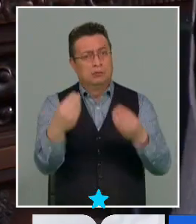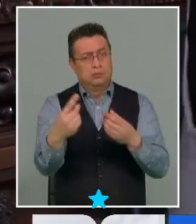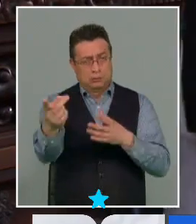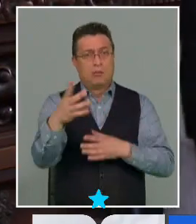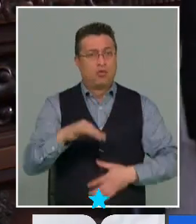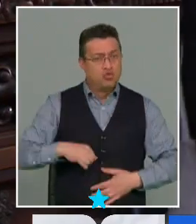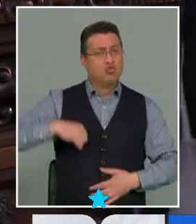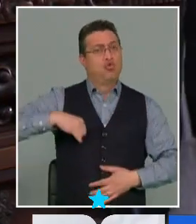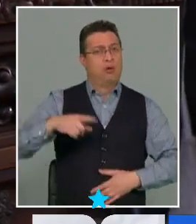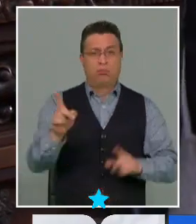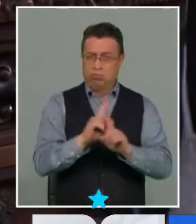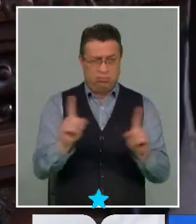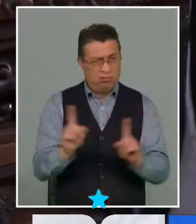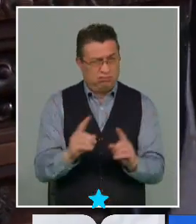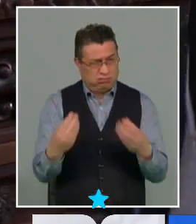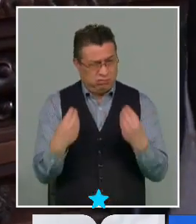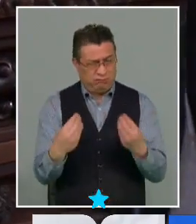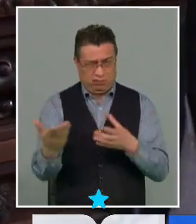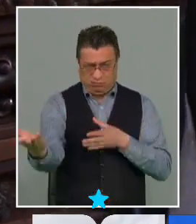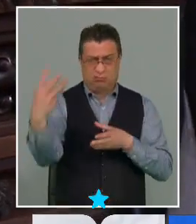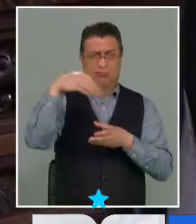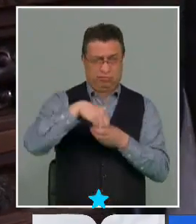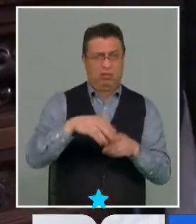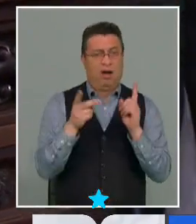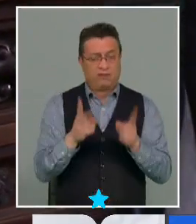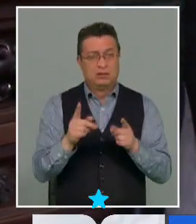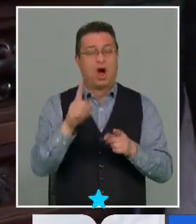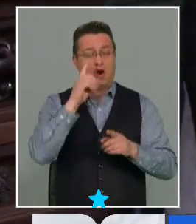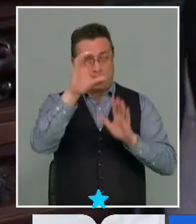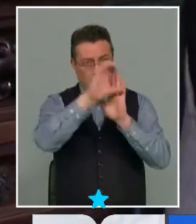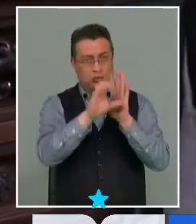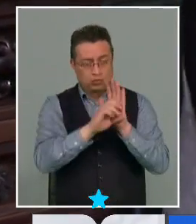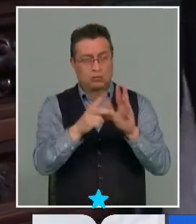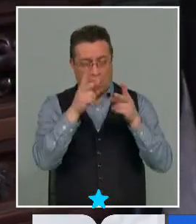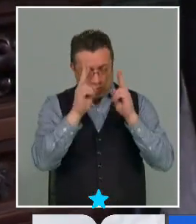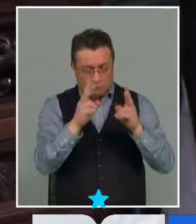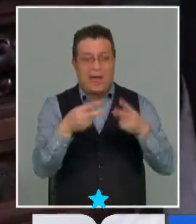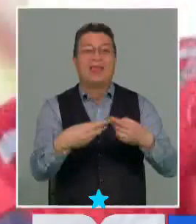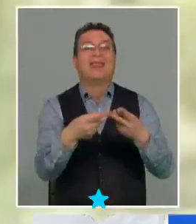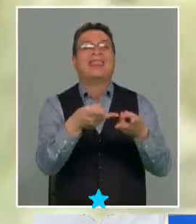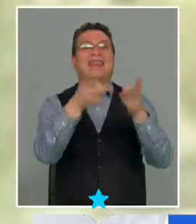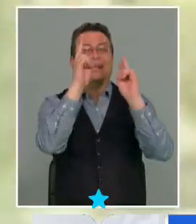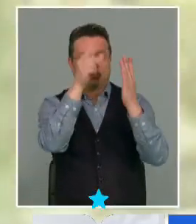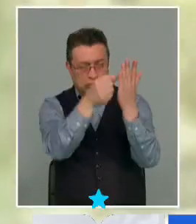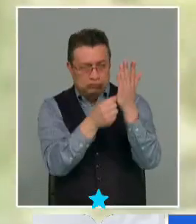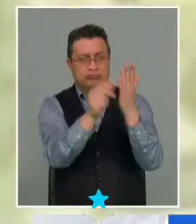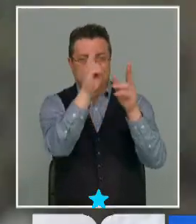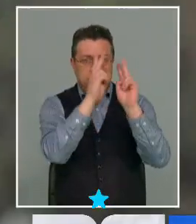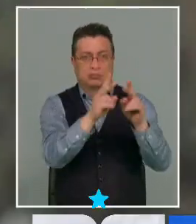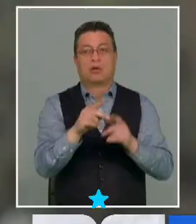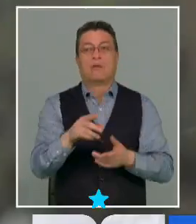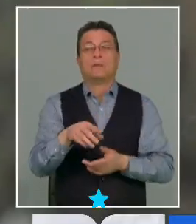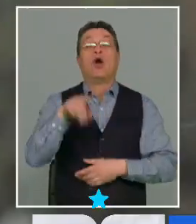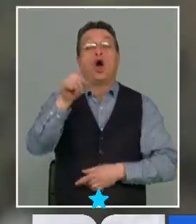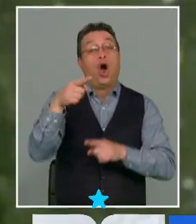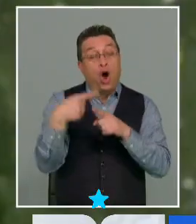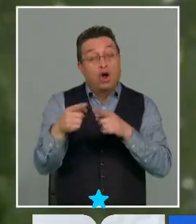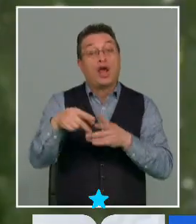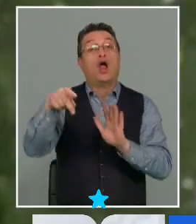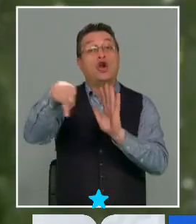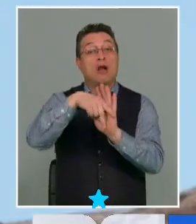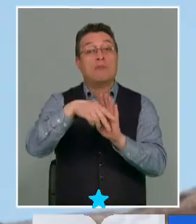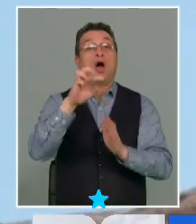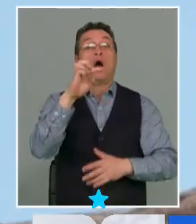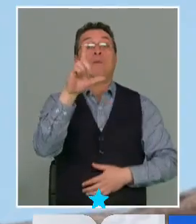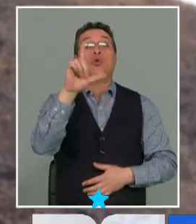son privilegios. Yo quisiera enfatizar que la Constitución lo que reconoce son derechos a estos pueblos. Otra norma es el pluralismo jurídico,